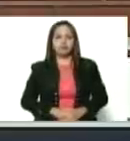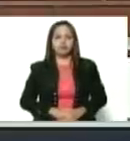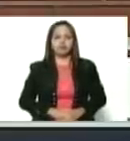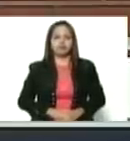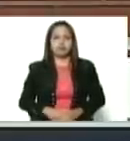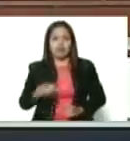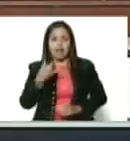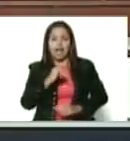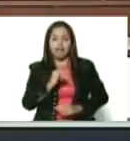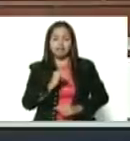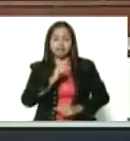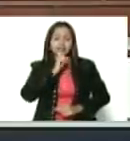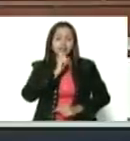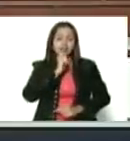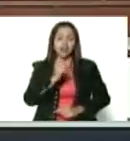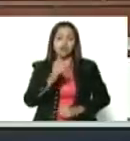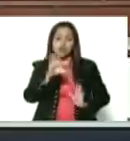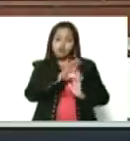ponía a prueba la Constitución.